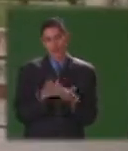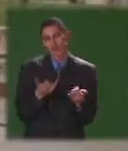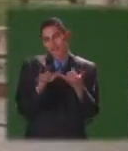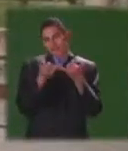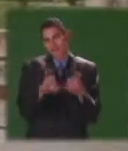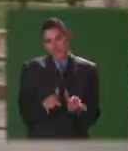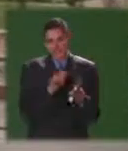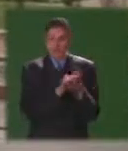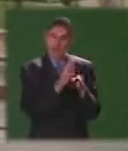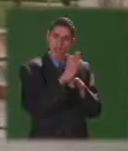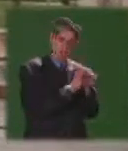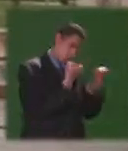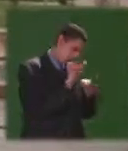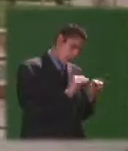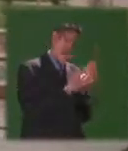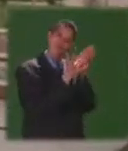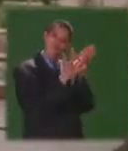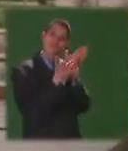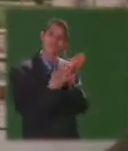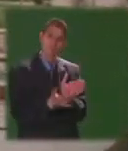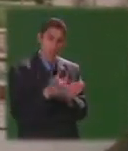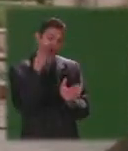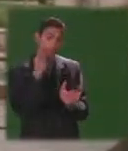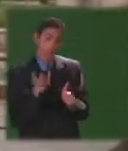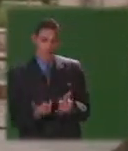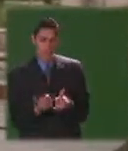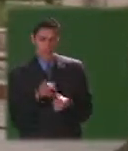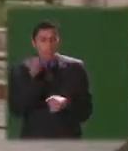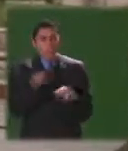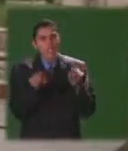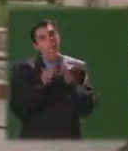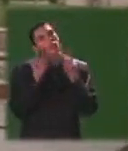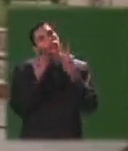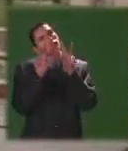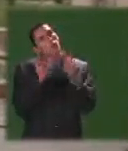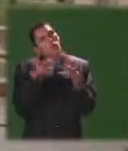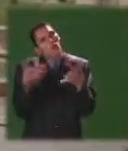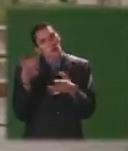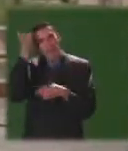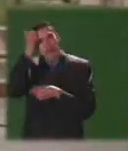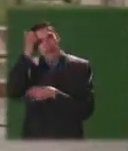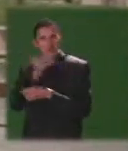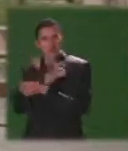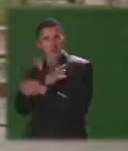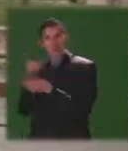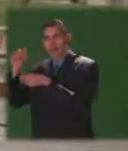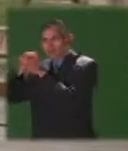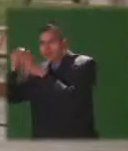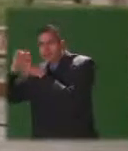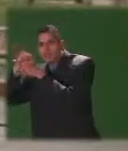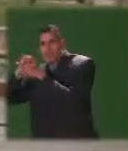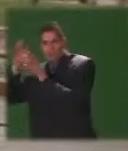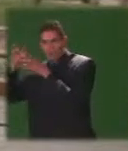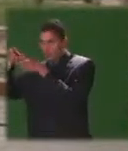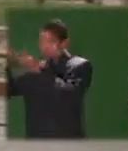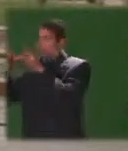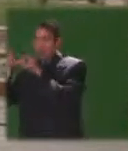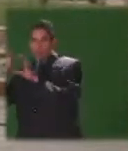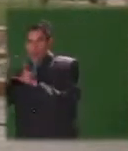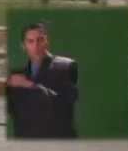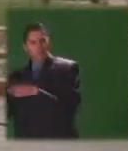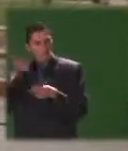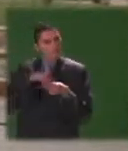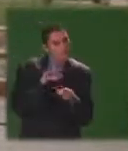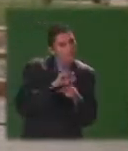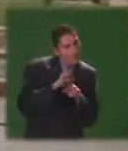de esta manera hemos concluido lo que teníamos preparado para ustedes en el día de hoy una mirada de las prácticas de docentes en formación en el área de